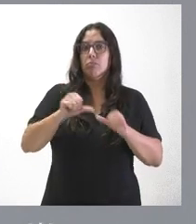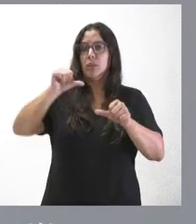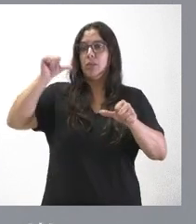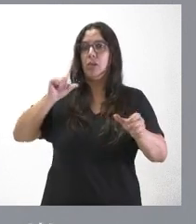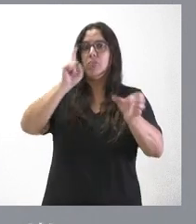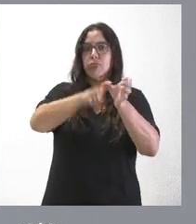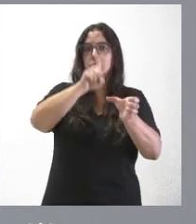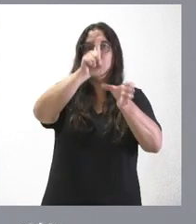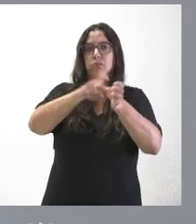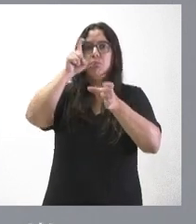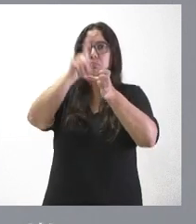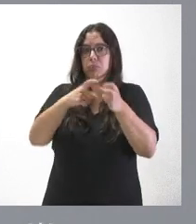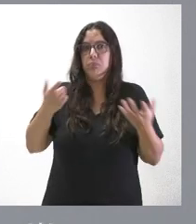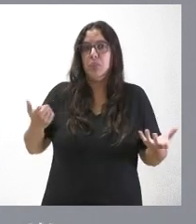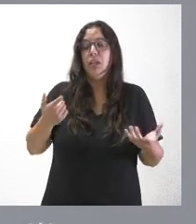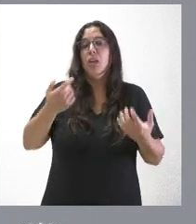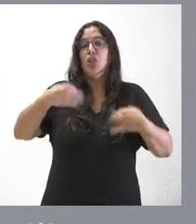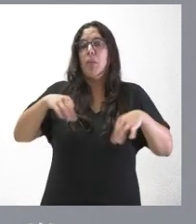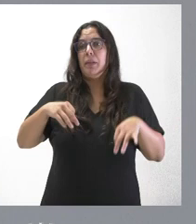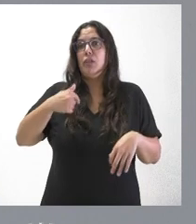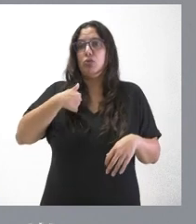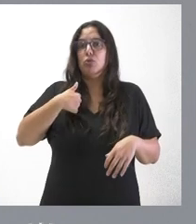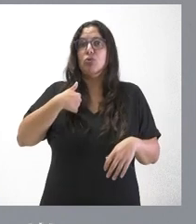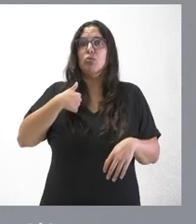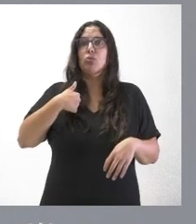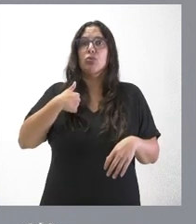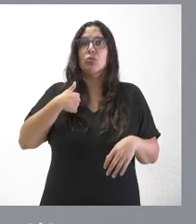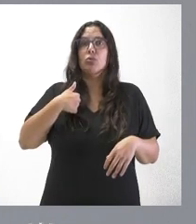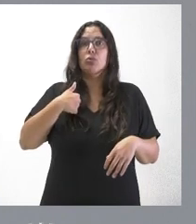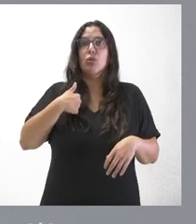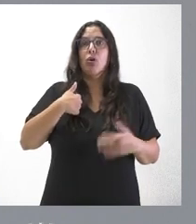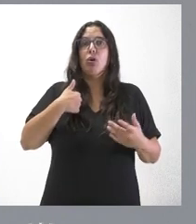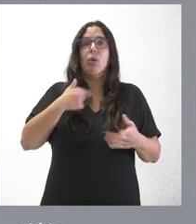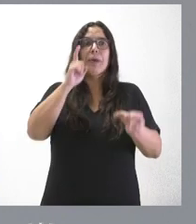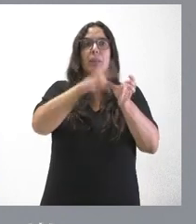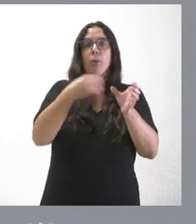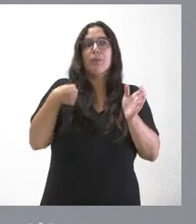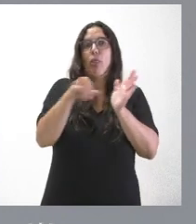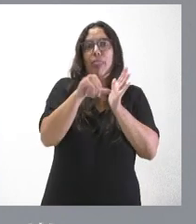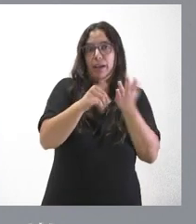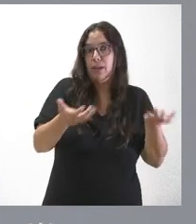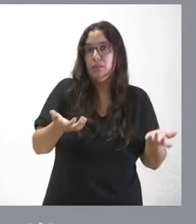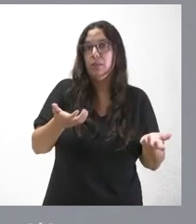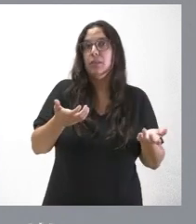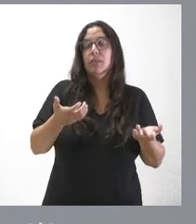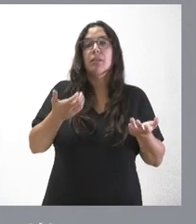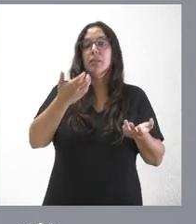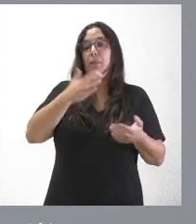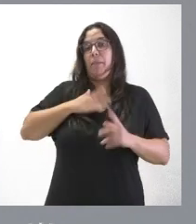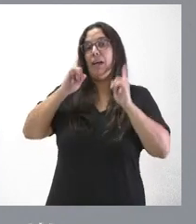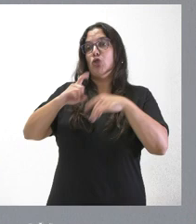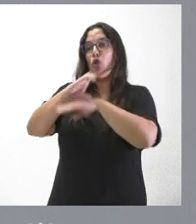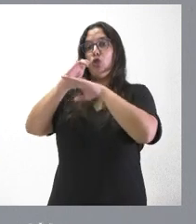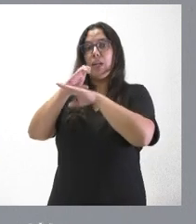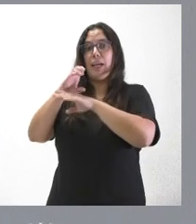y lo he hecho generalmente en el ámbito del lugar donde estaba más cercano o más próximo. En mi caso, en la Consejería de Economía y Hacienda,